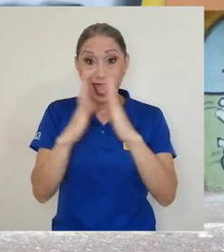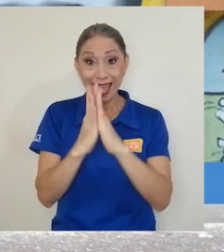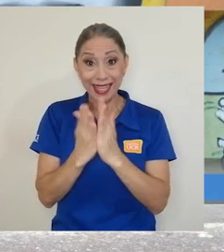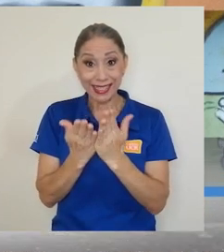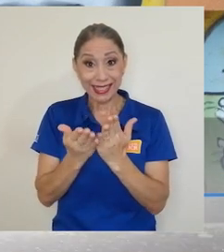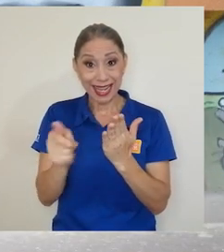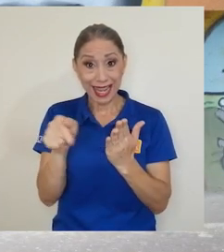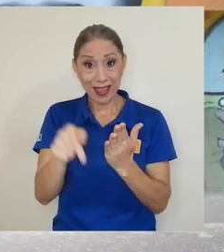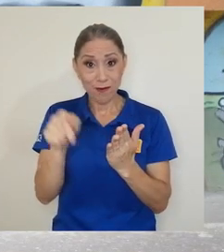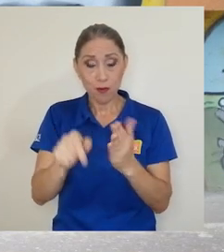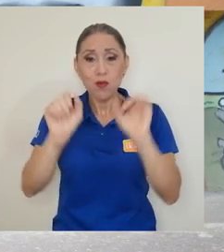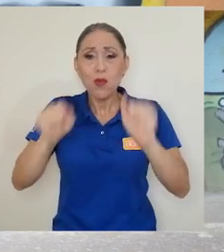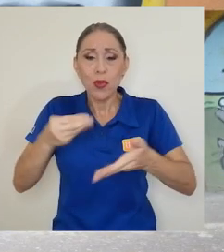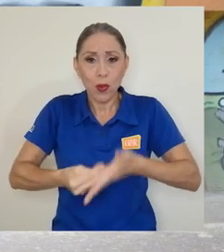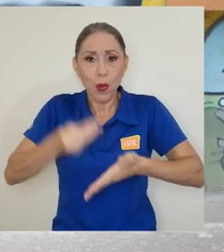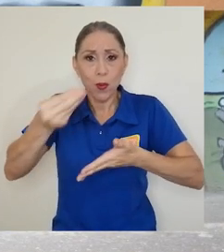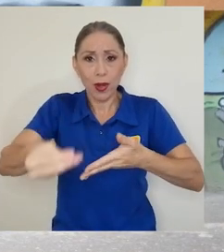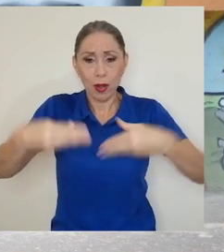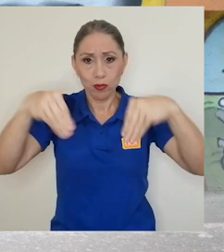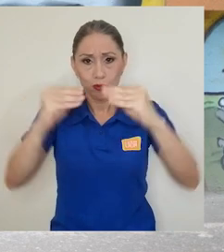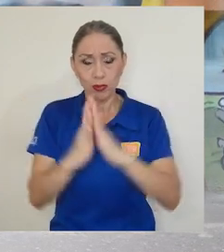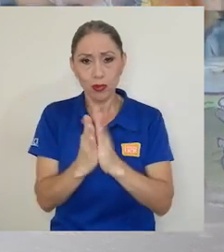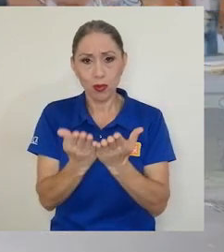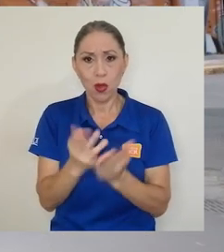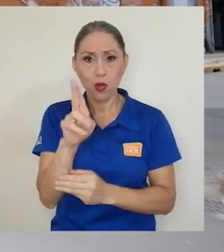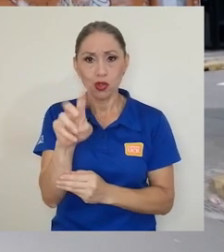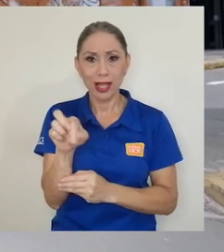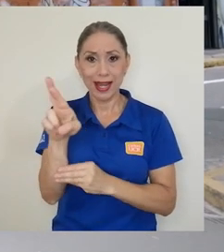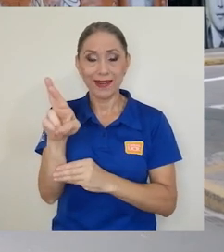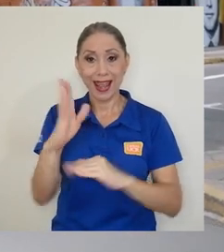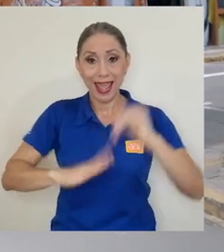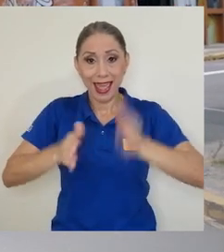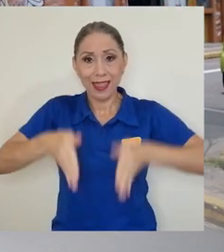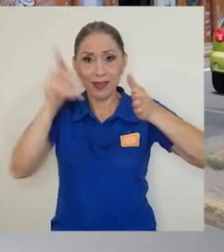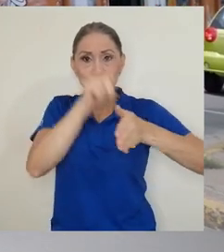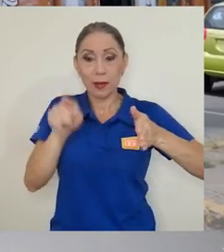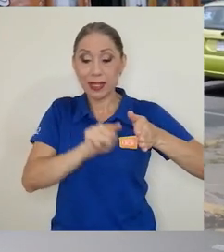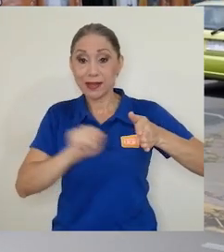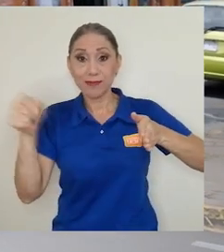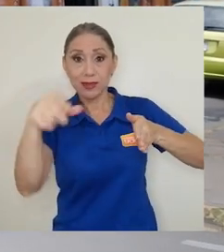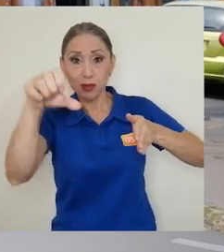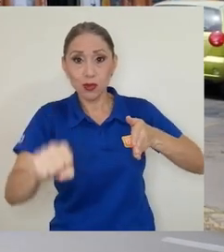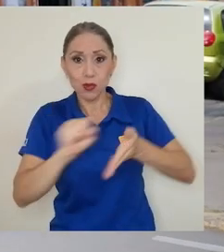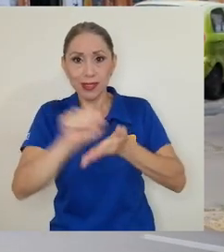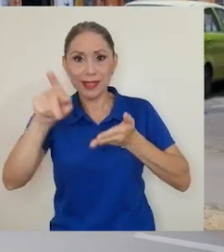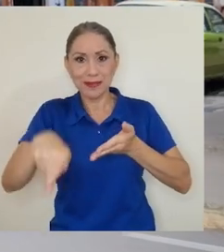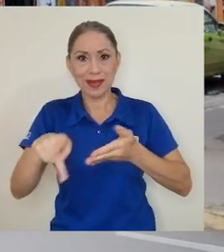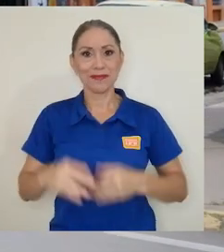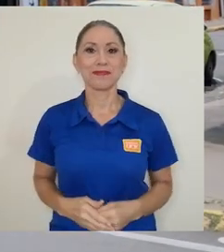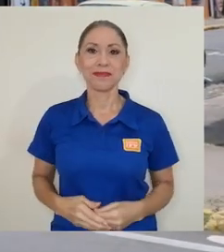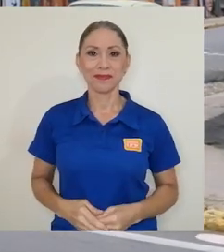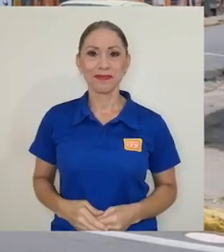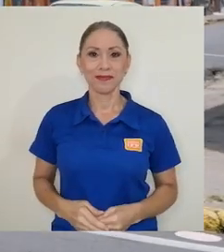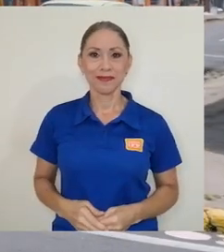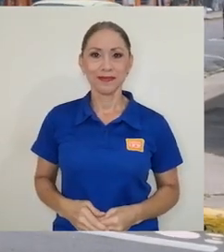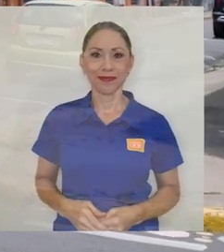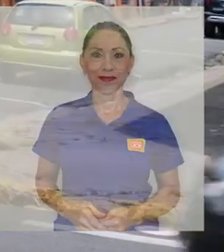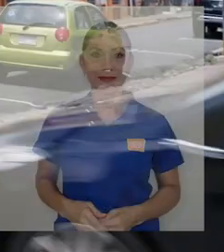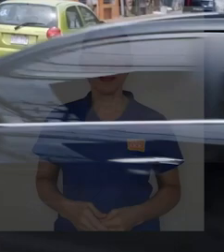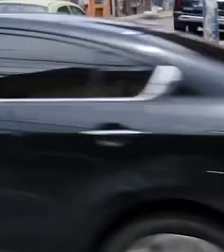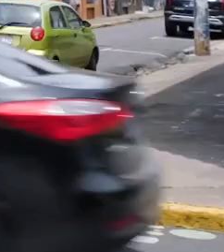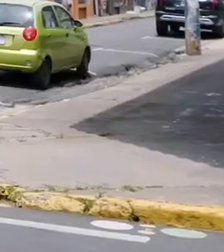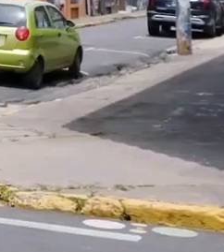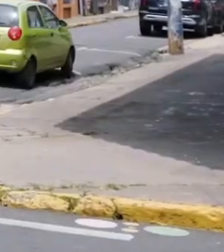Este libro está disponible en la librería UCR, ubicada al costado sur del edificio Zaprisa en San Pedro de Montes de Oca.